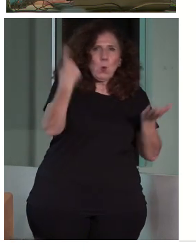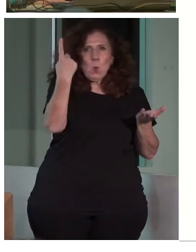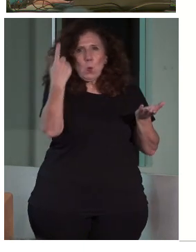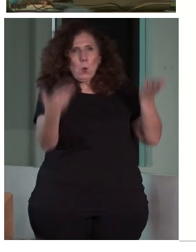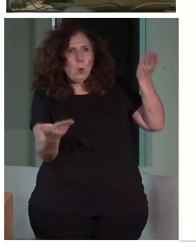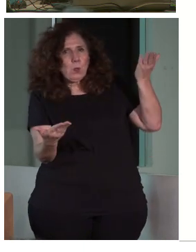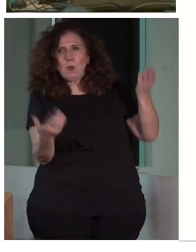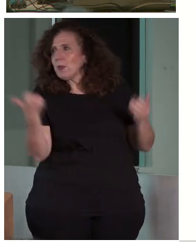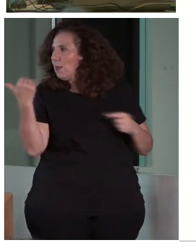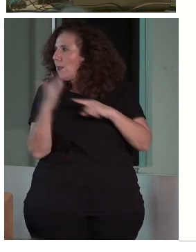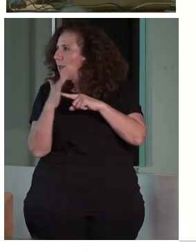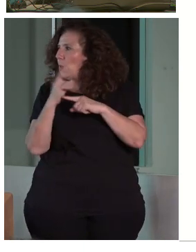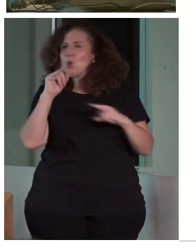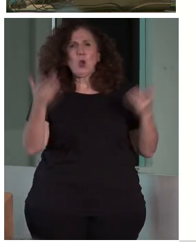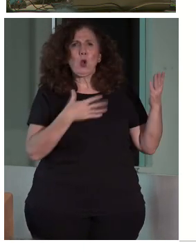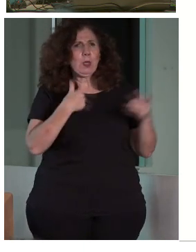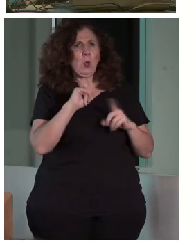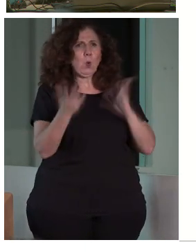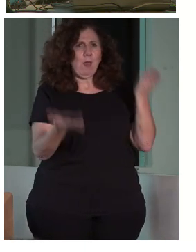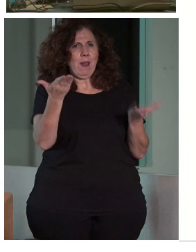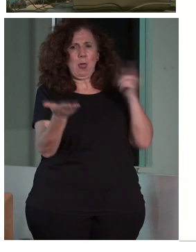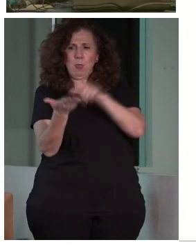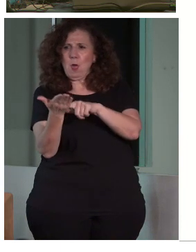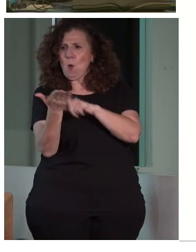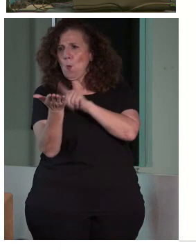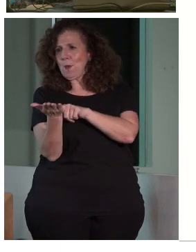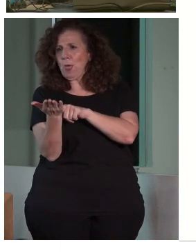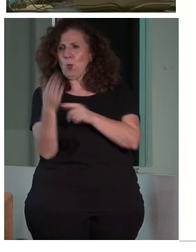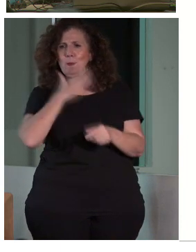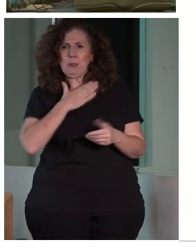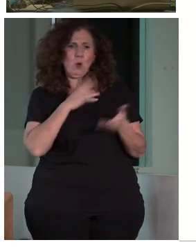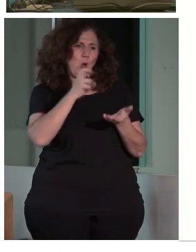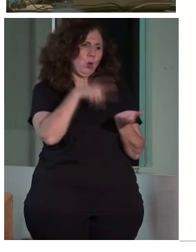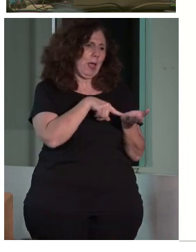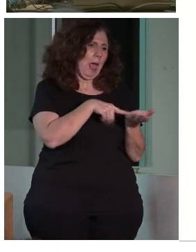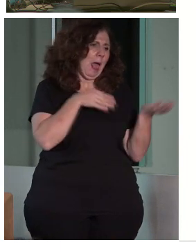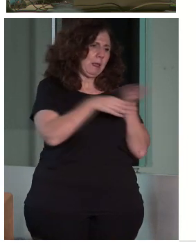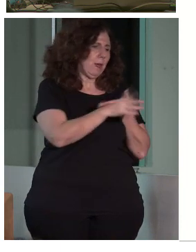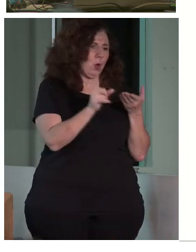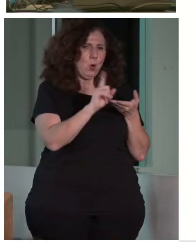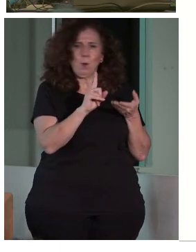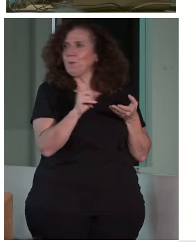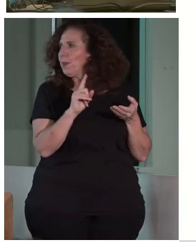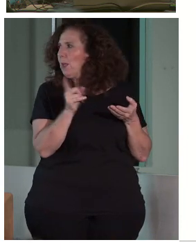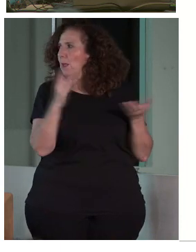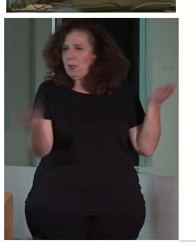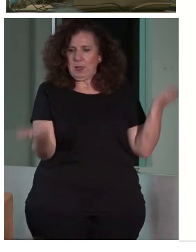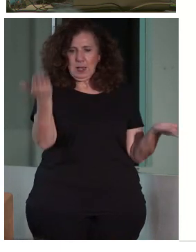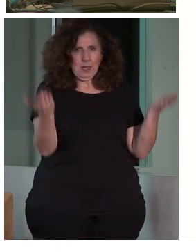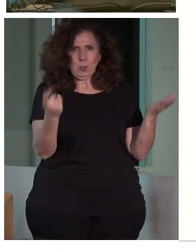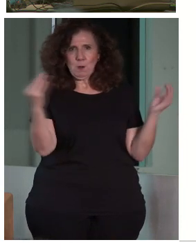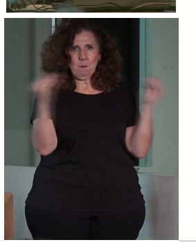Y yo le dije, no, no, yo no quiero una balanza en la que pongas en un brazo el patrimonio y en otro la accesibilidad. No, eso no va con